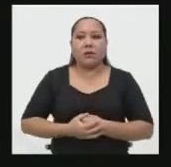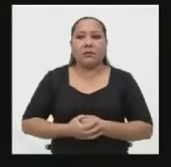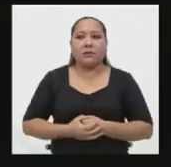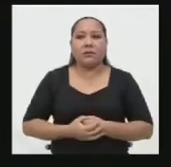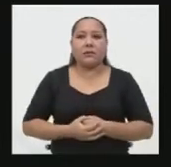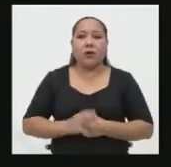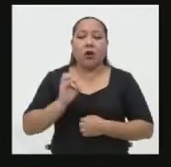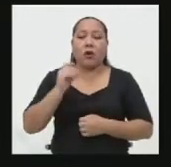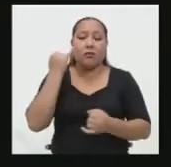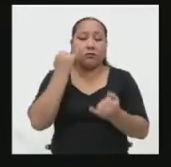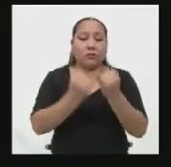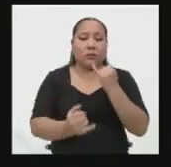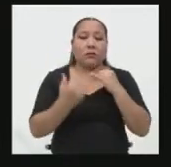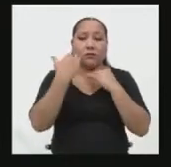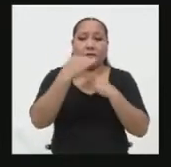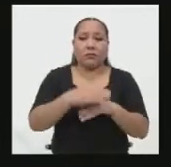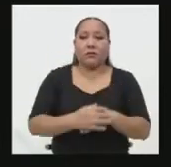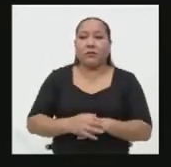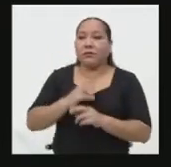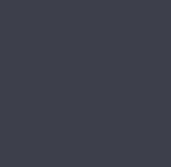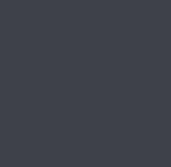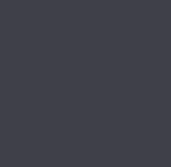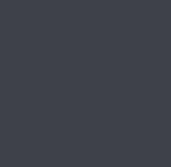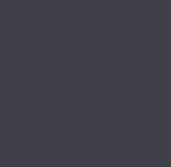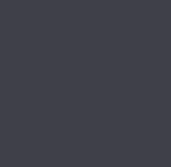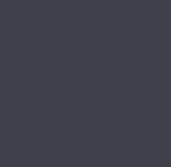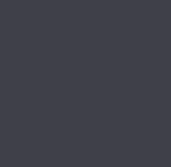Muy bien, se ha cumplido el tiempo. Momento de la dúplica.